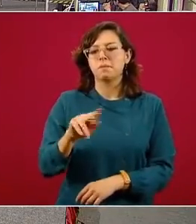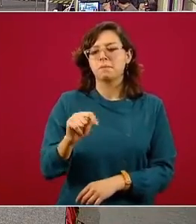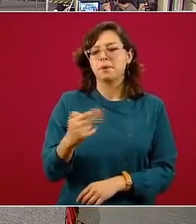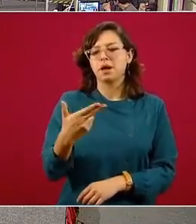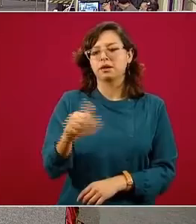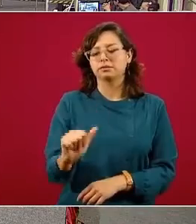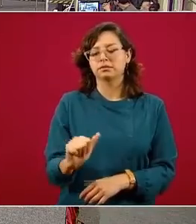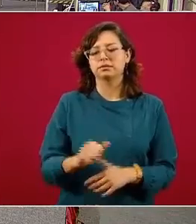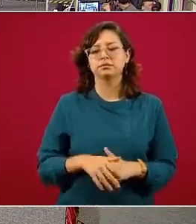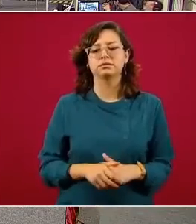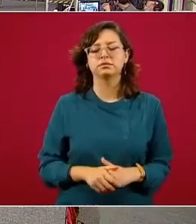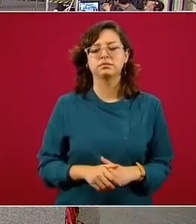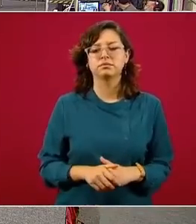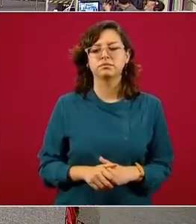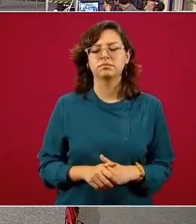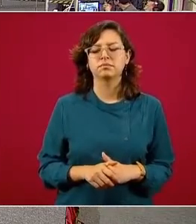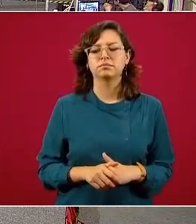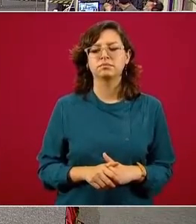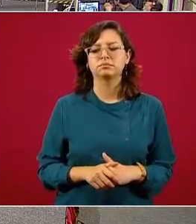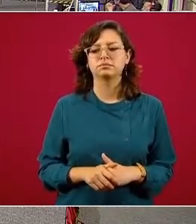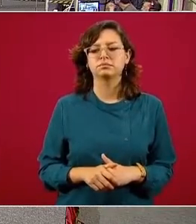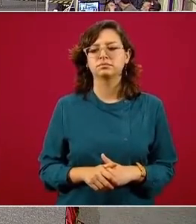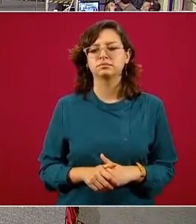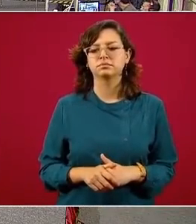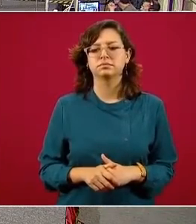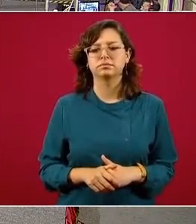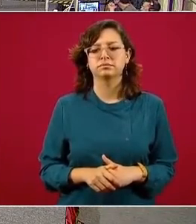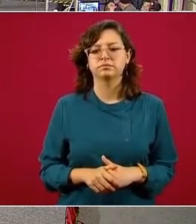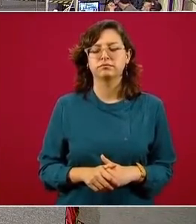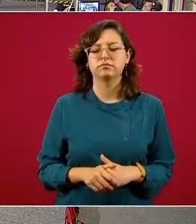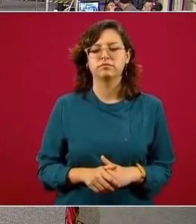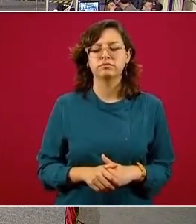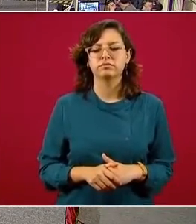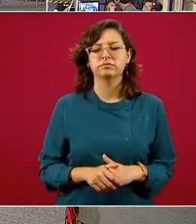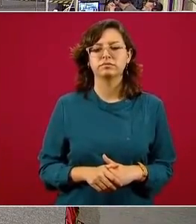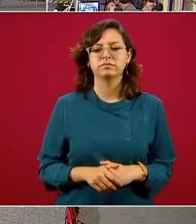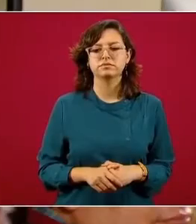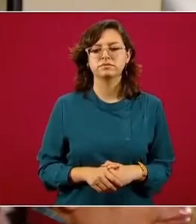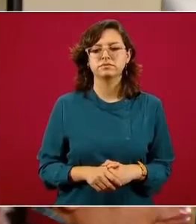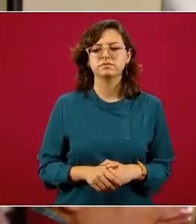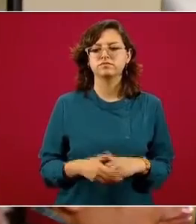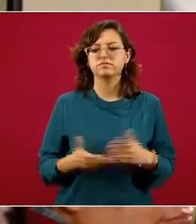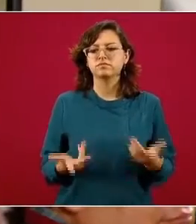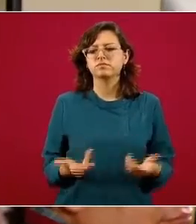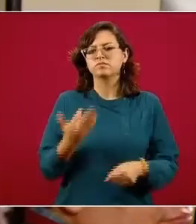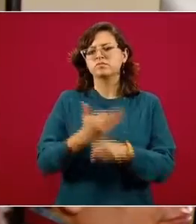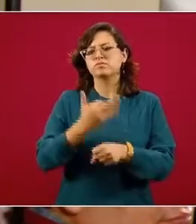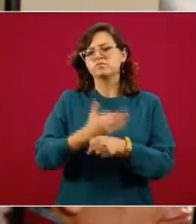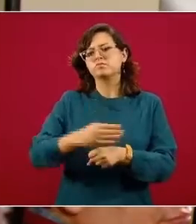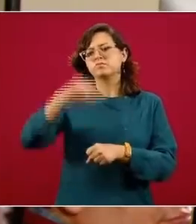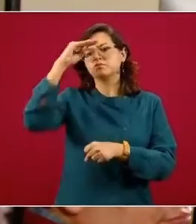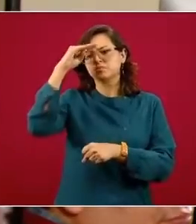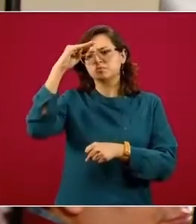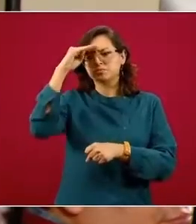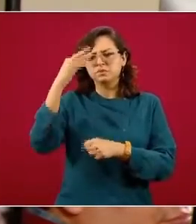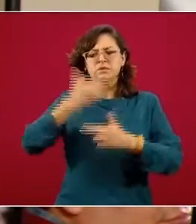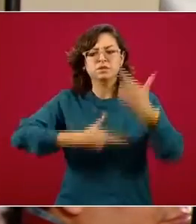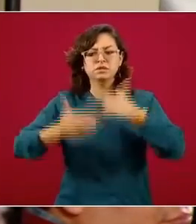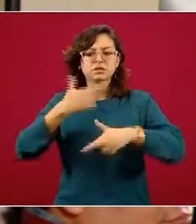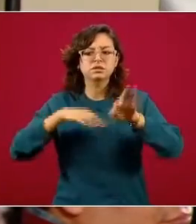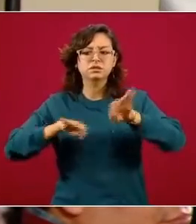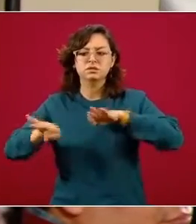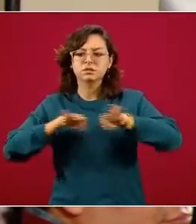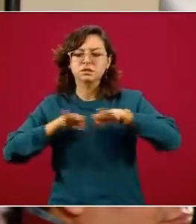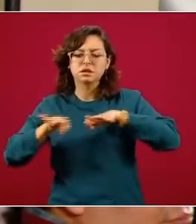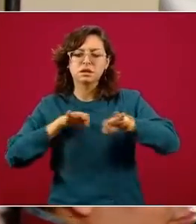En caso de que hubiera, doctor, ¿cuál es la razón científica para en estos momentos estar pensando en regresar al trabajo y